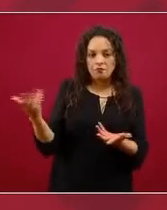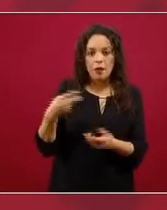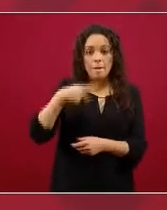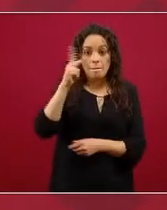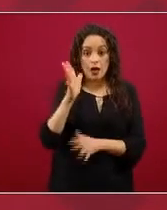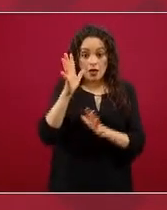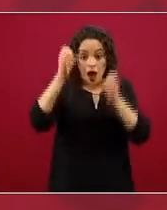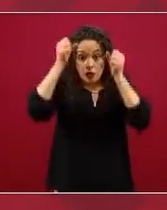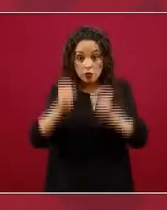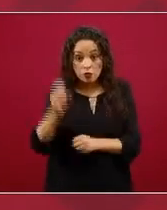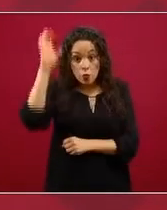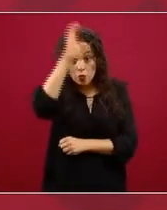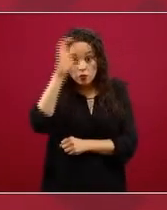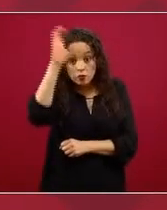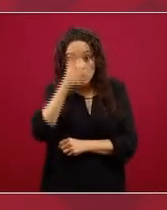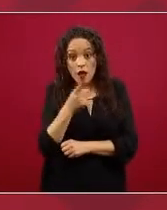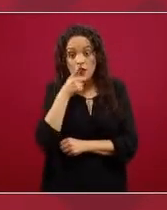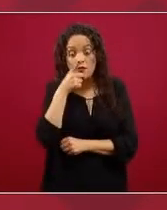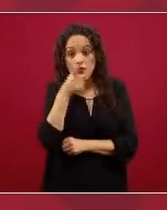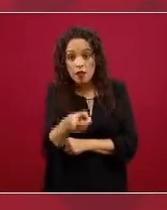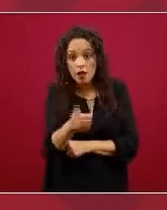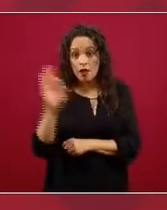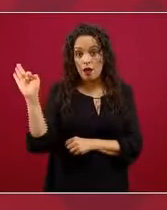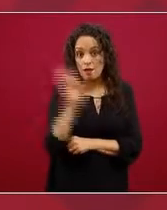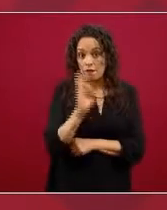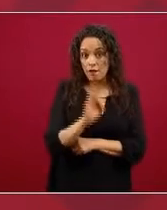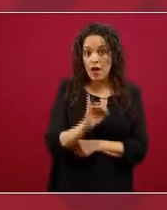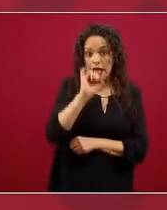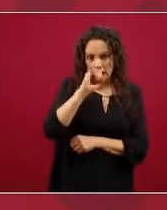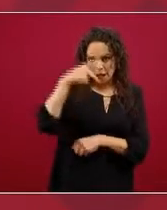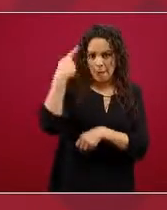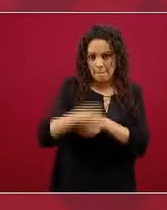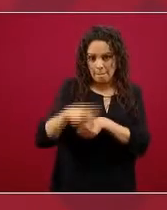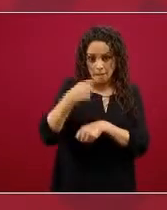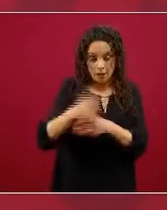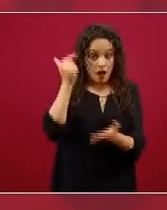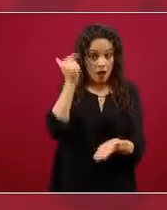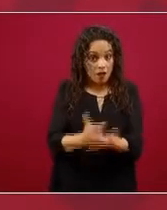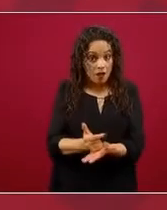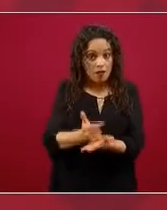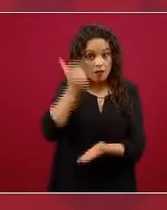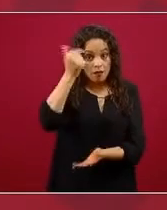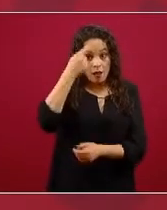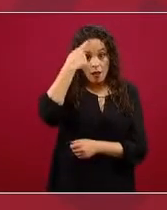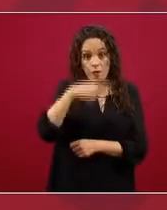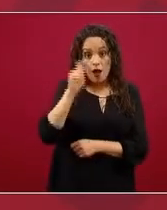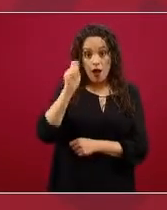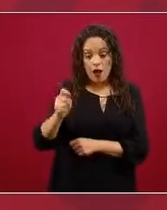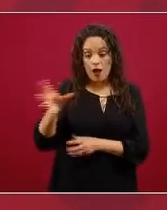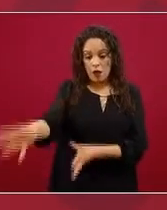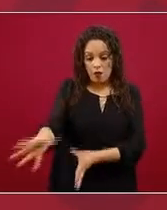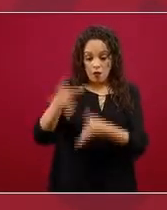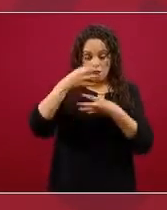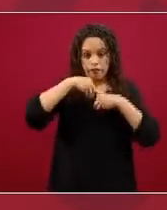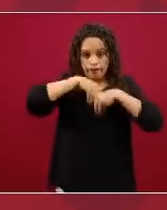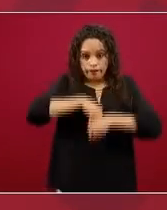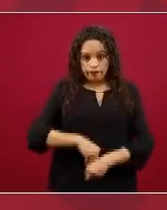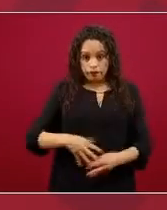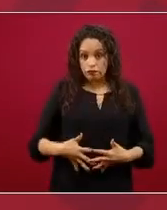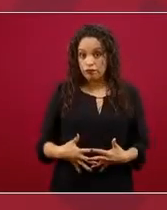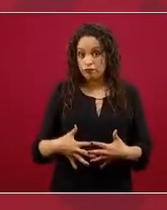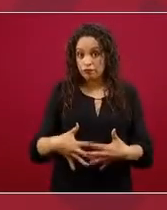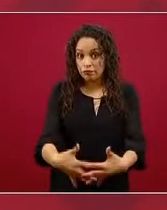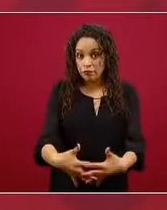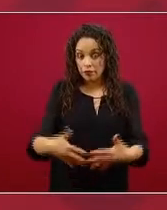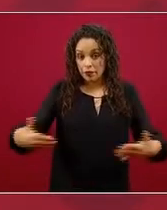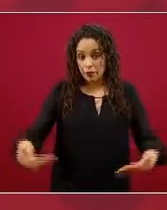científica que sugiera un riesgo alto, o una eficiencia alta de transmisión materno-infantil